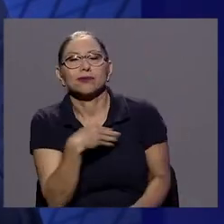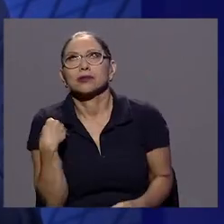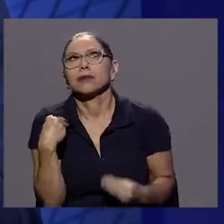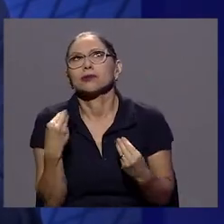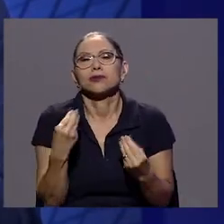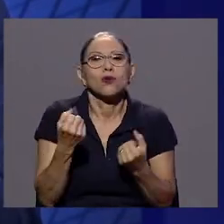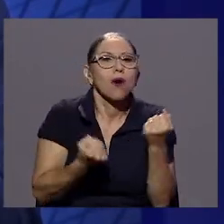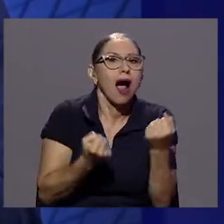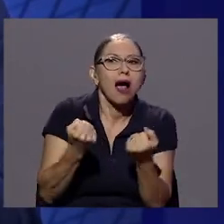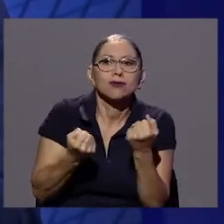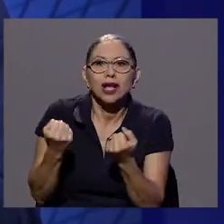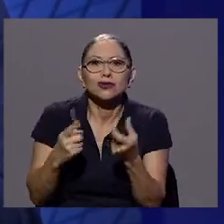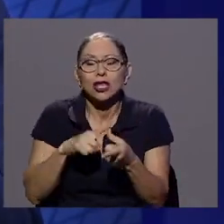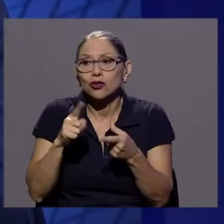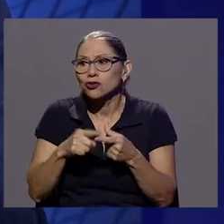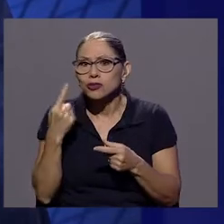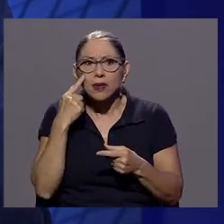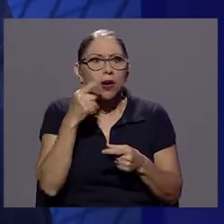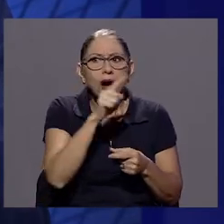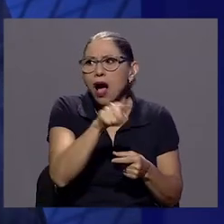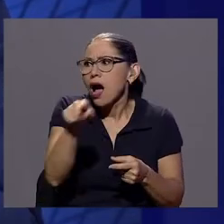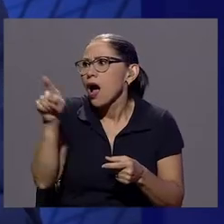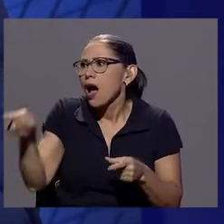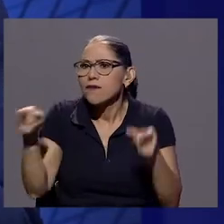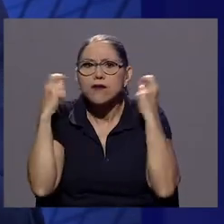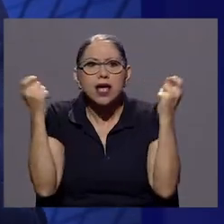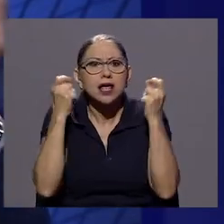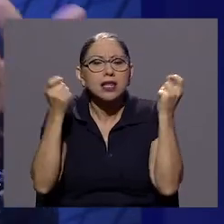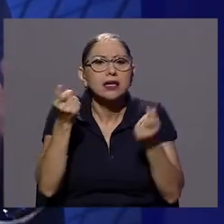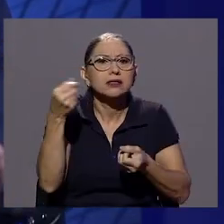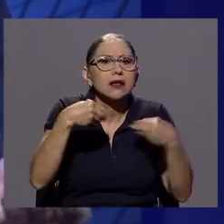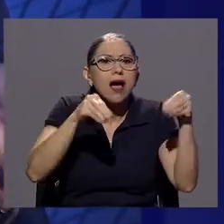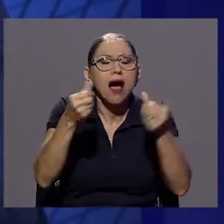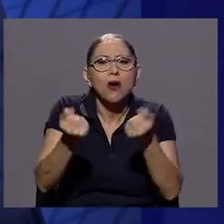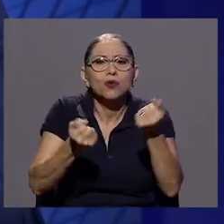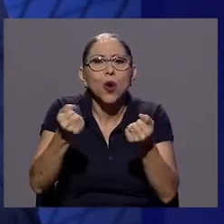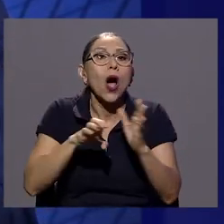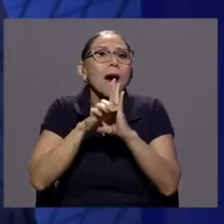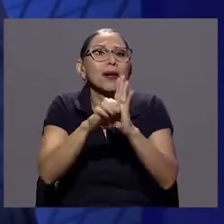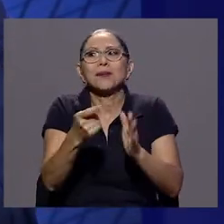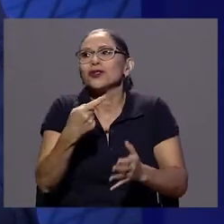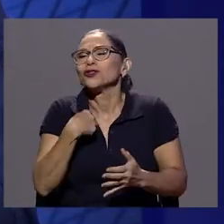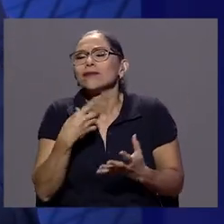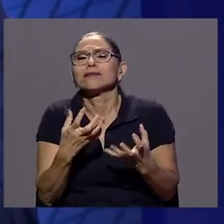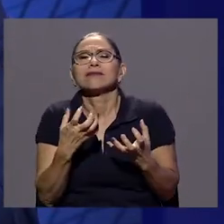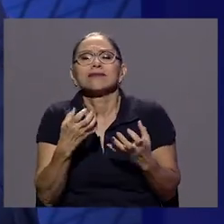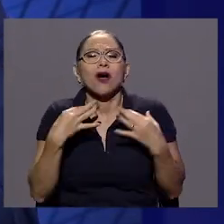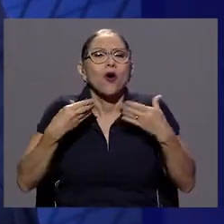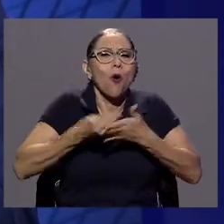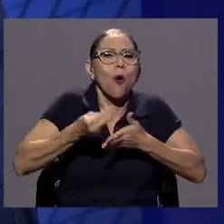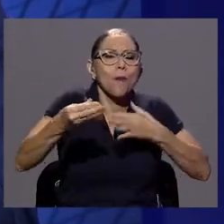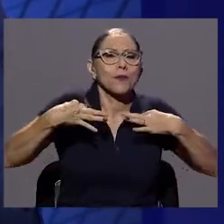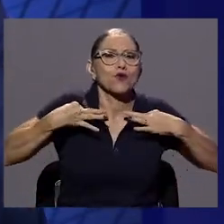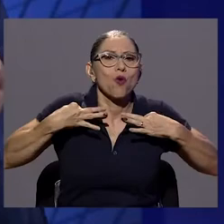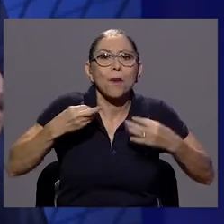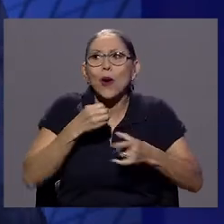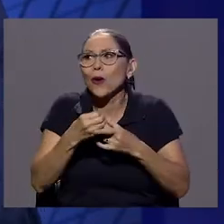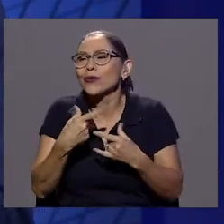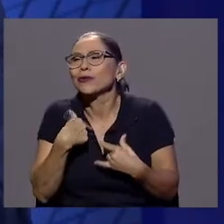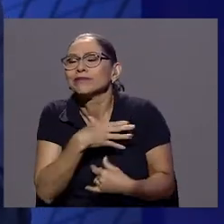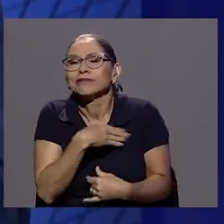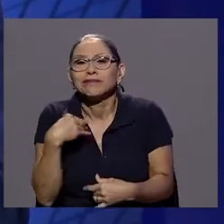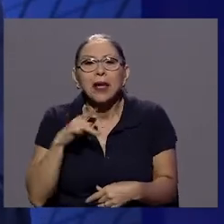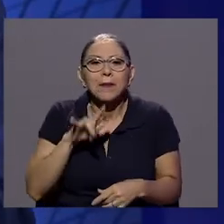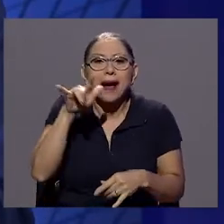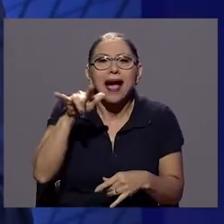automóviles o los créditos para automóviles. Si mi debilidad es la ropa, si mi debilidad son los viajes, ahí van detectando, ya sean las redes